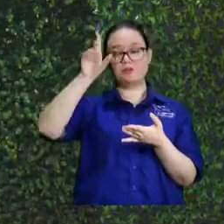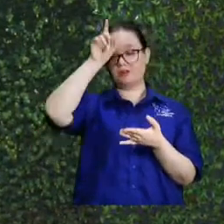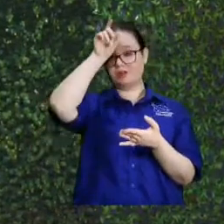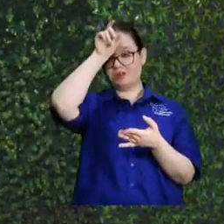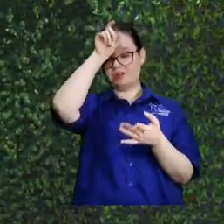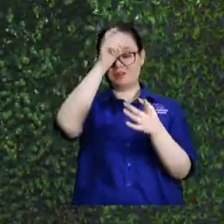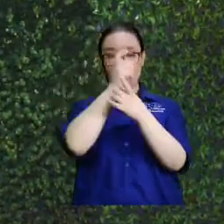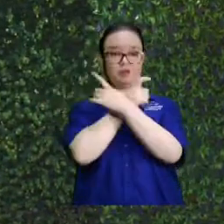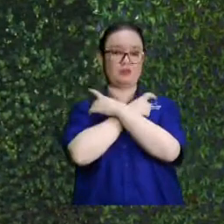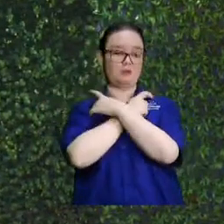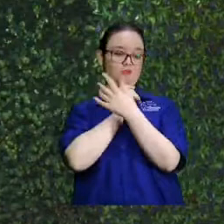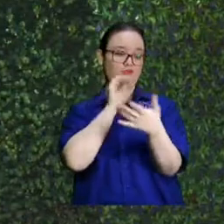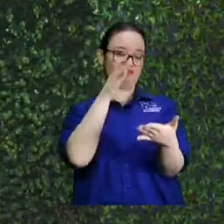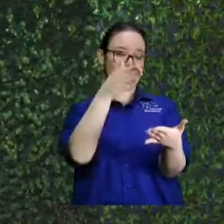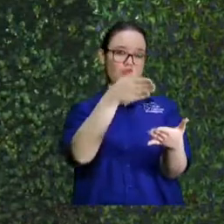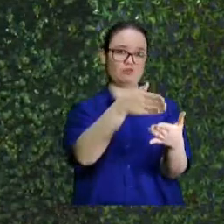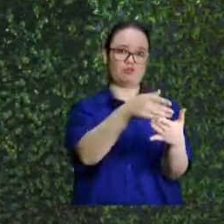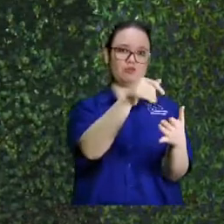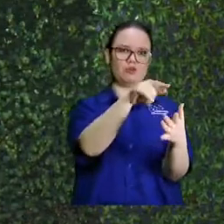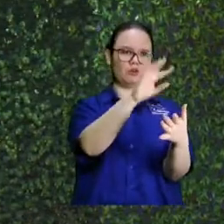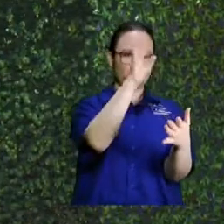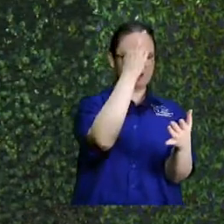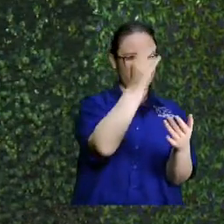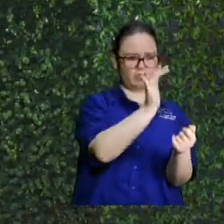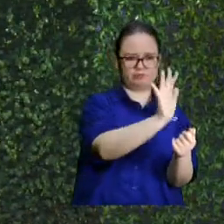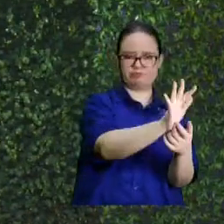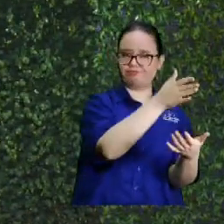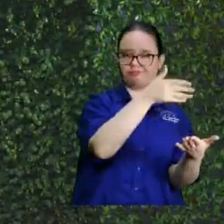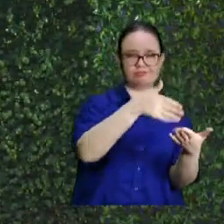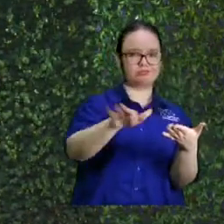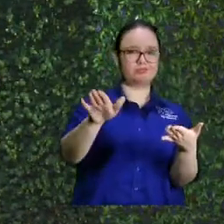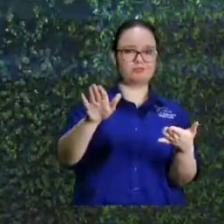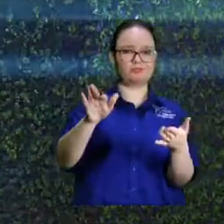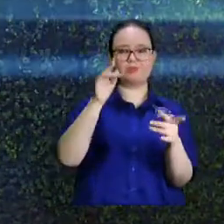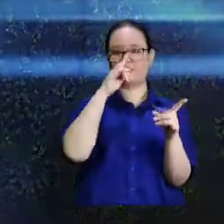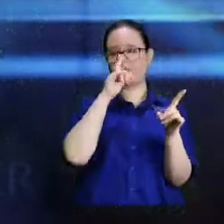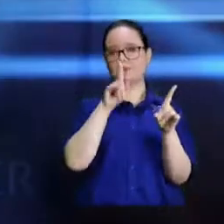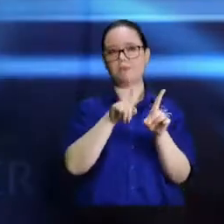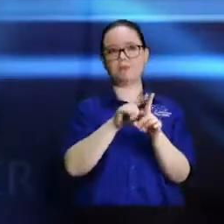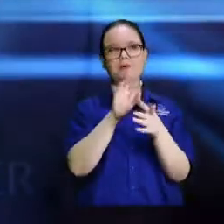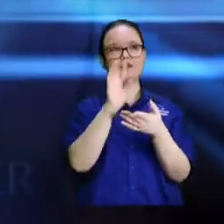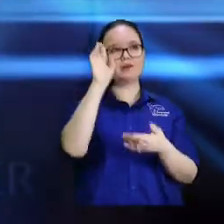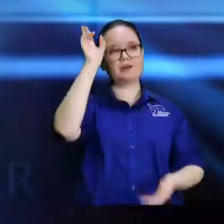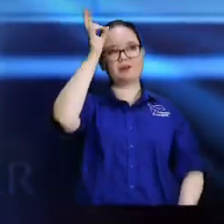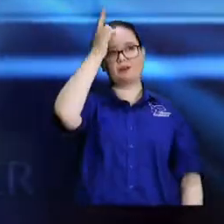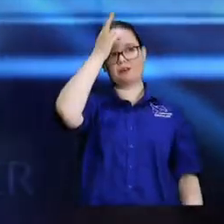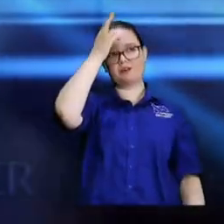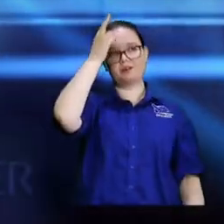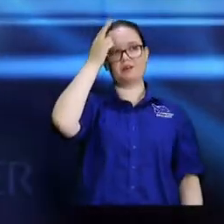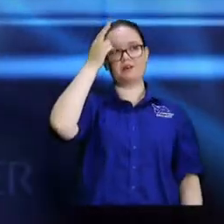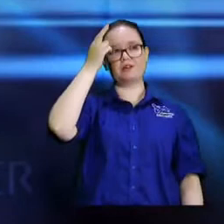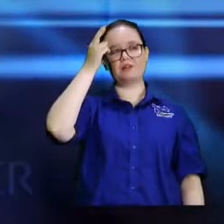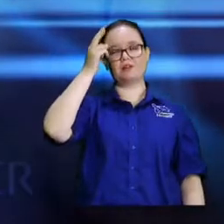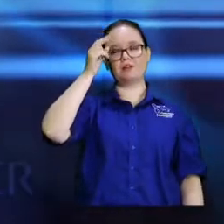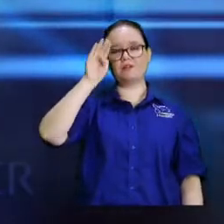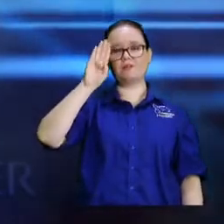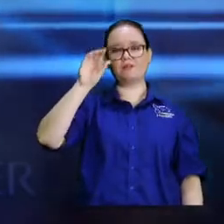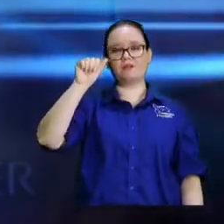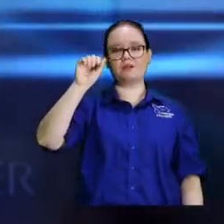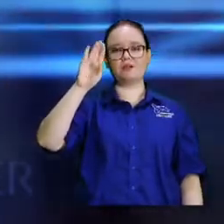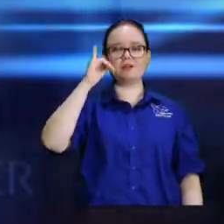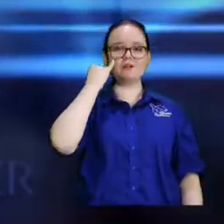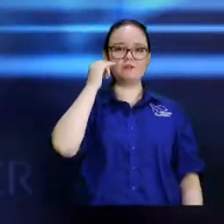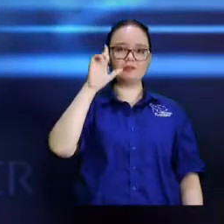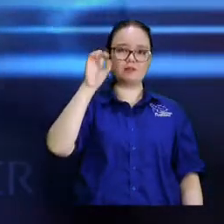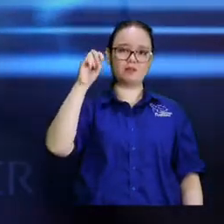Necao. Cómo luego llegó el rey de Babilonia, Nauconosor. Cómo